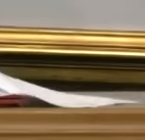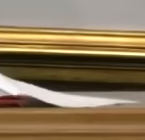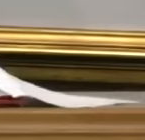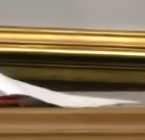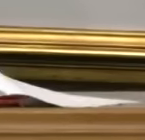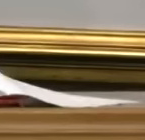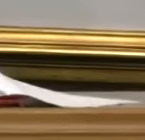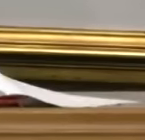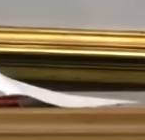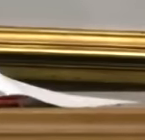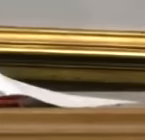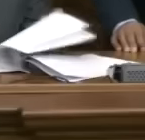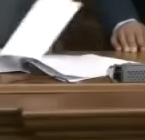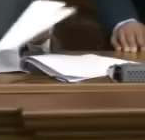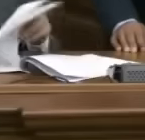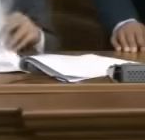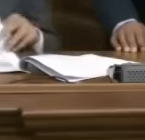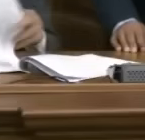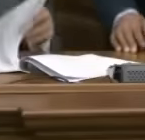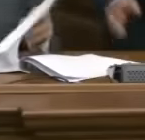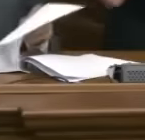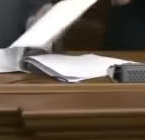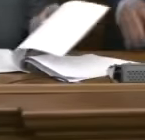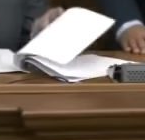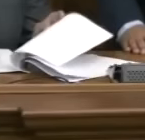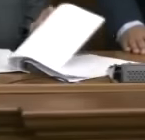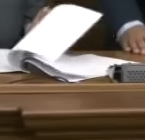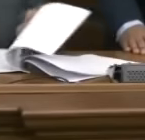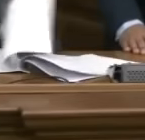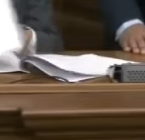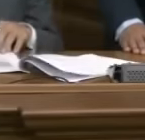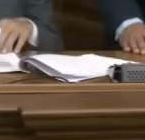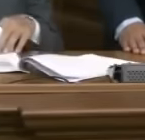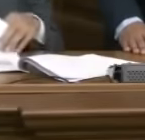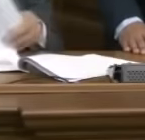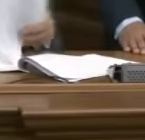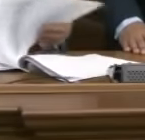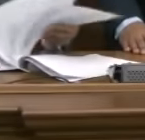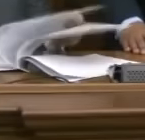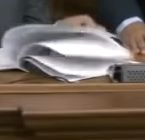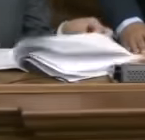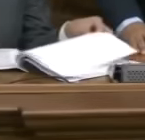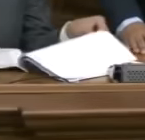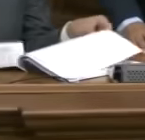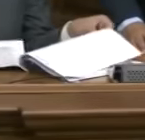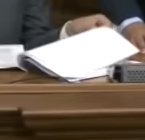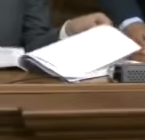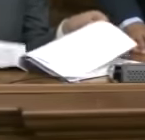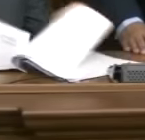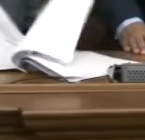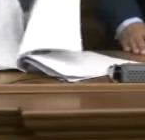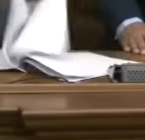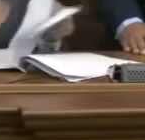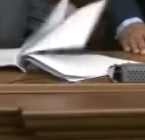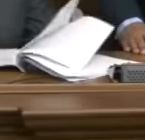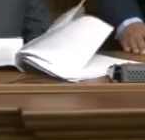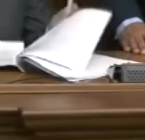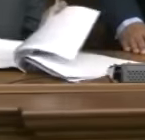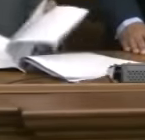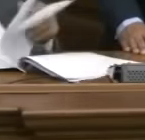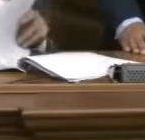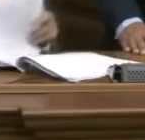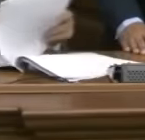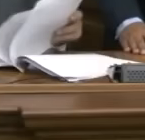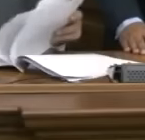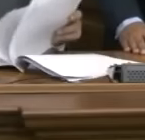segunda discusión del proyecto de ley de reforma de la ley para el fomento y desarrollo de nuevos emprendimientos de